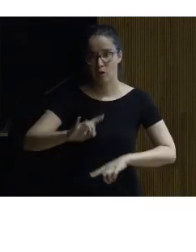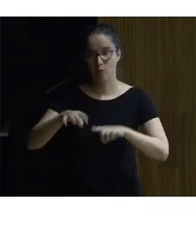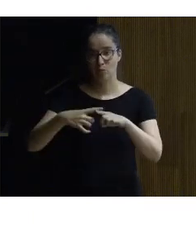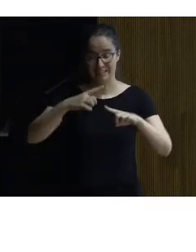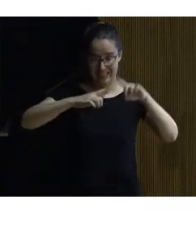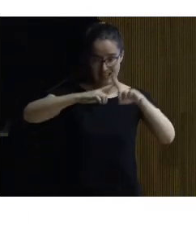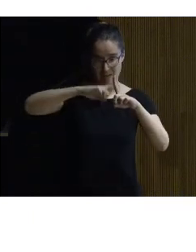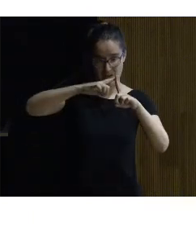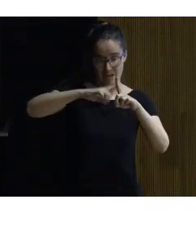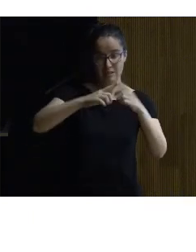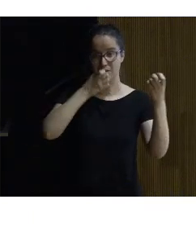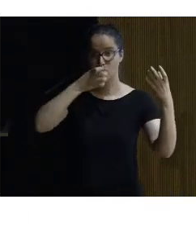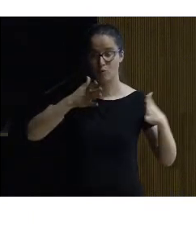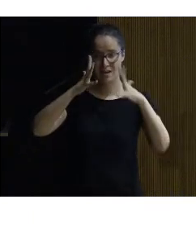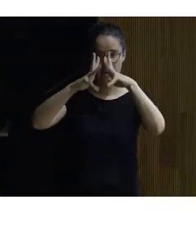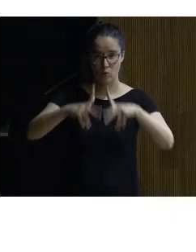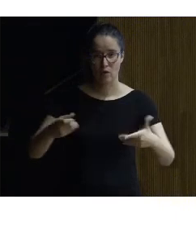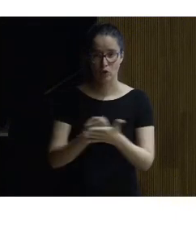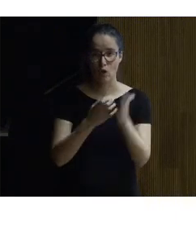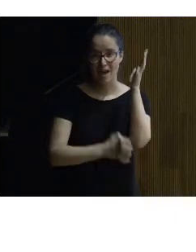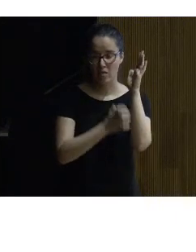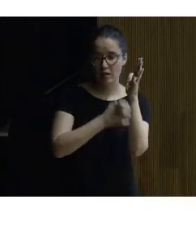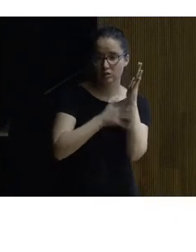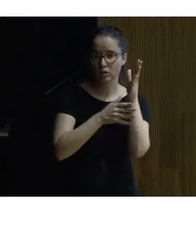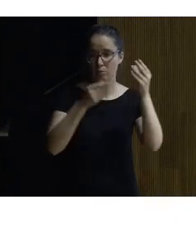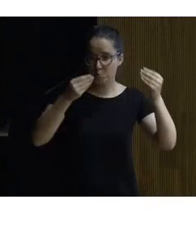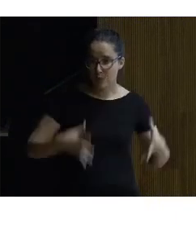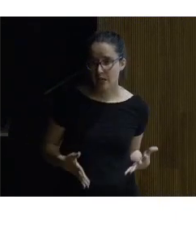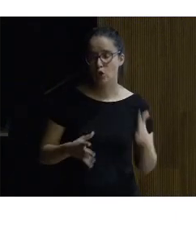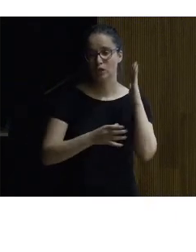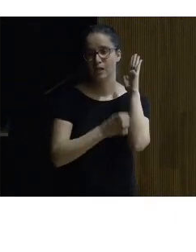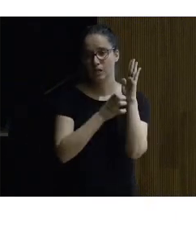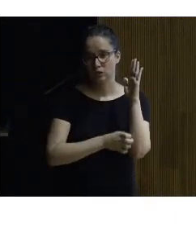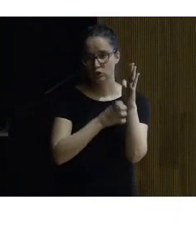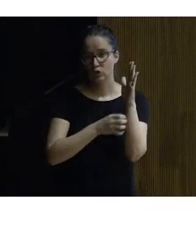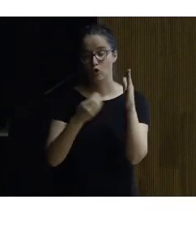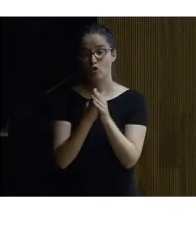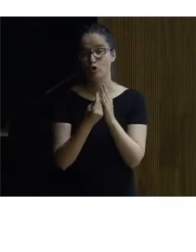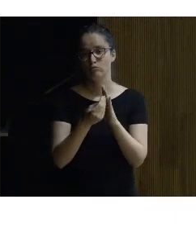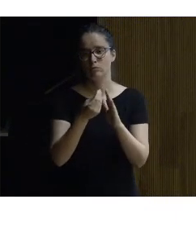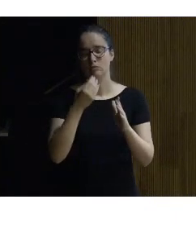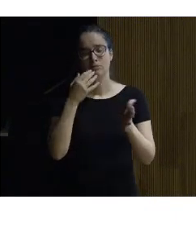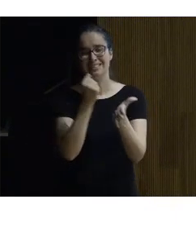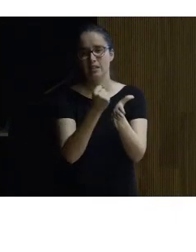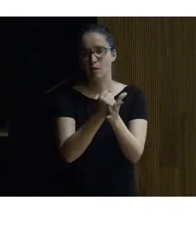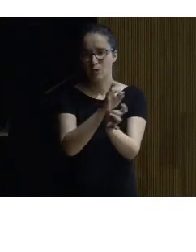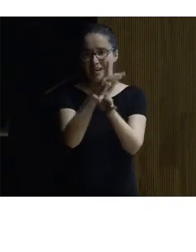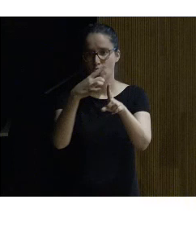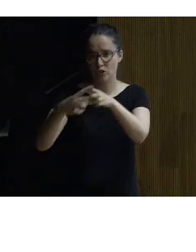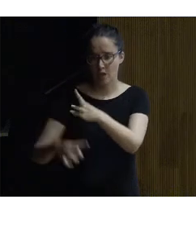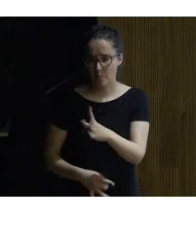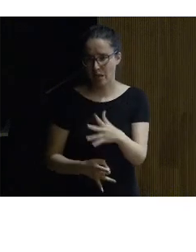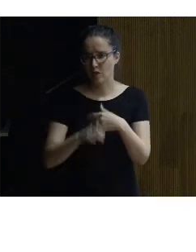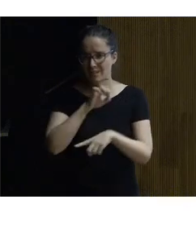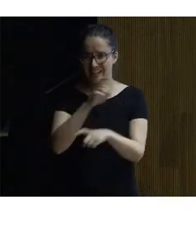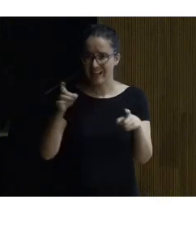varios niveles está muy bien calculado los ascensores los ascensores con una señalización muy clara de los elementos las